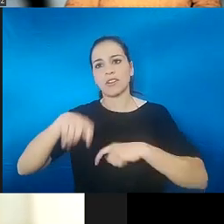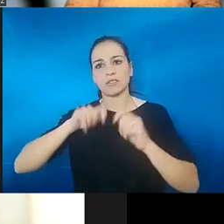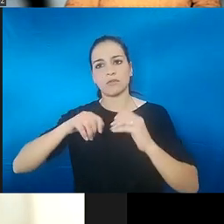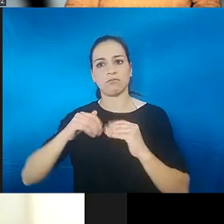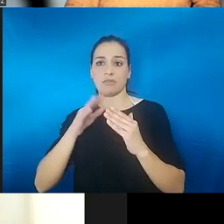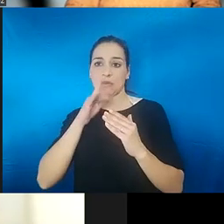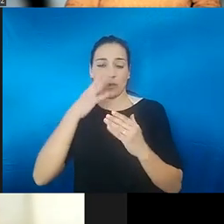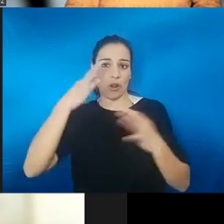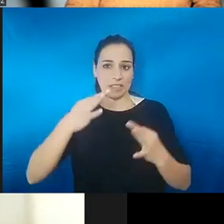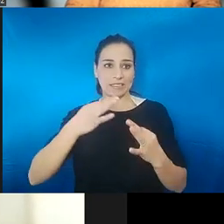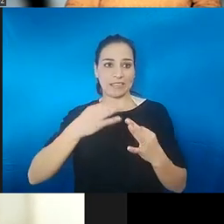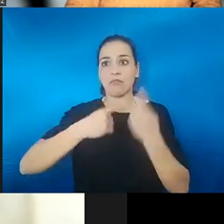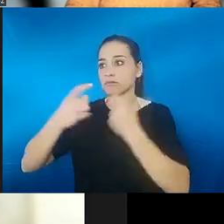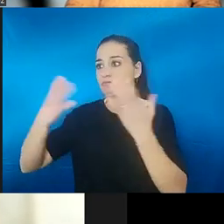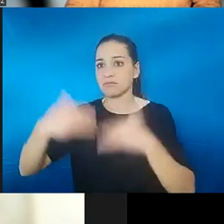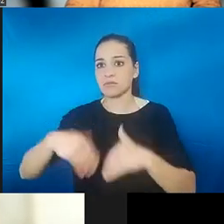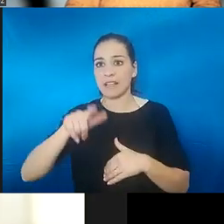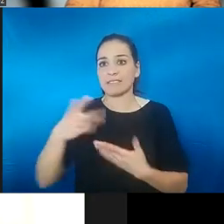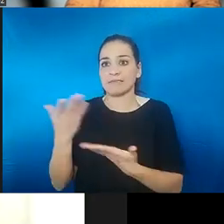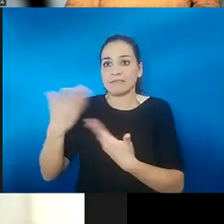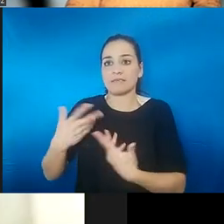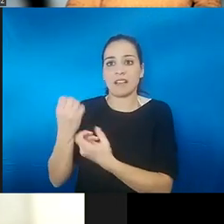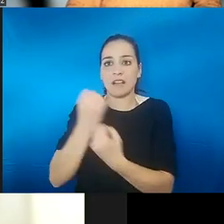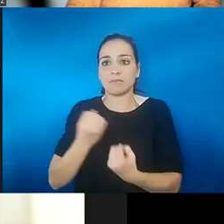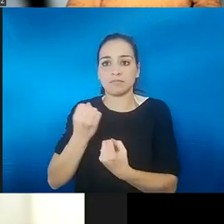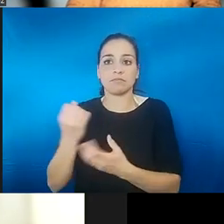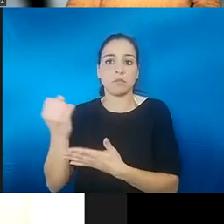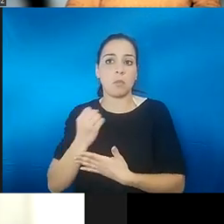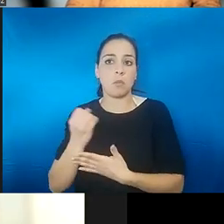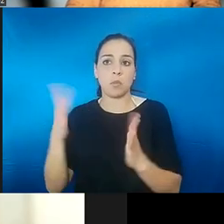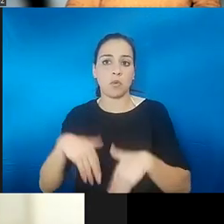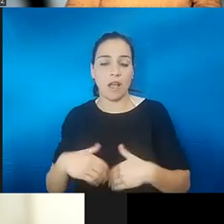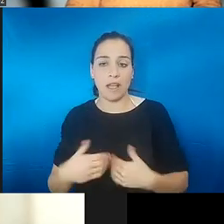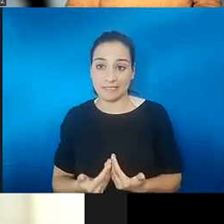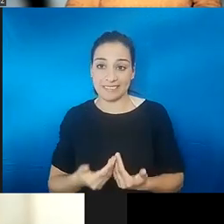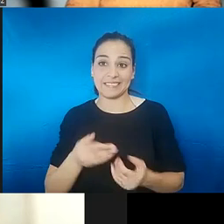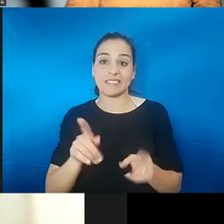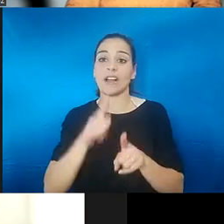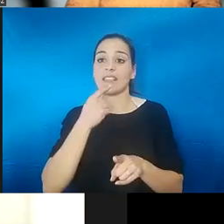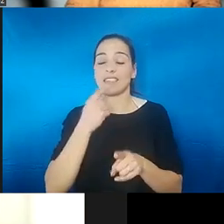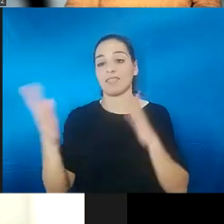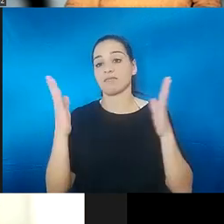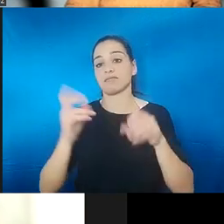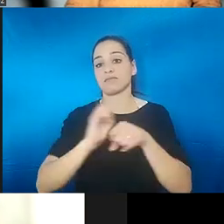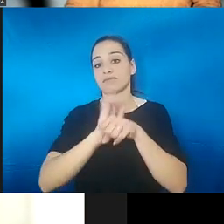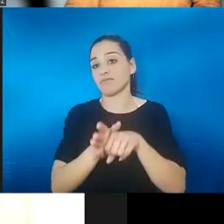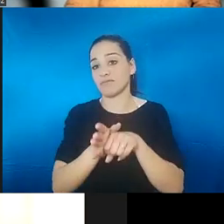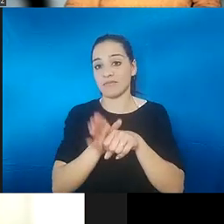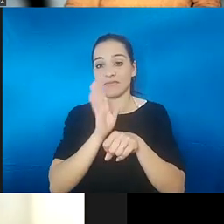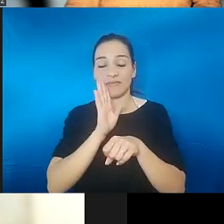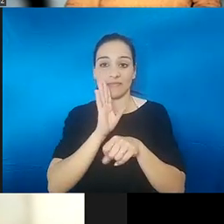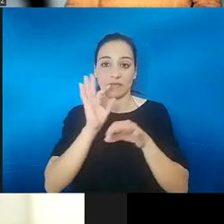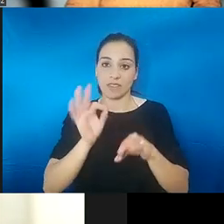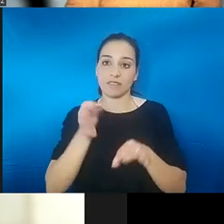nada y nadie nos está amparando. Esto fue antes de, como has dicho, del COVID, que también ha movido mucho el